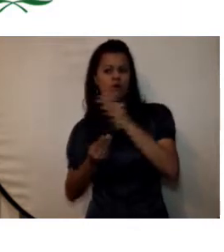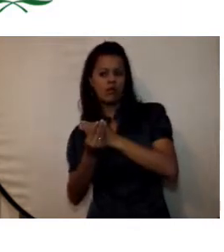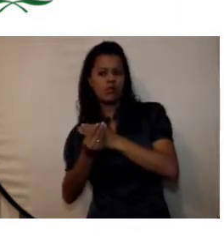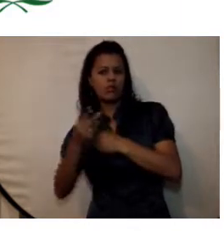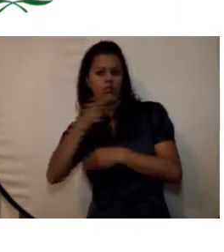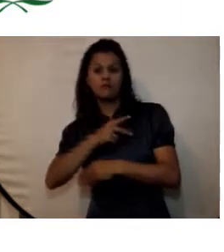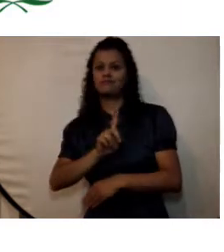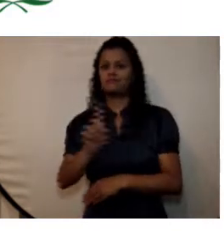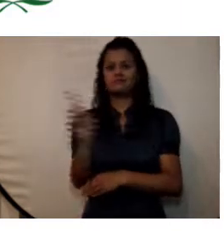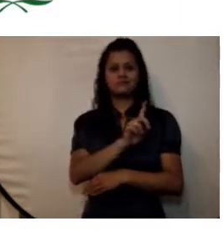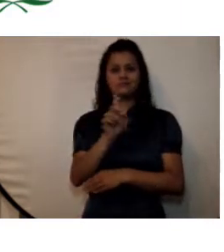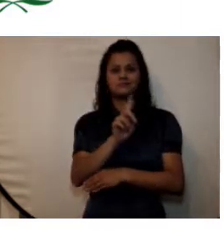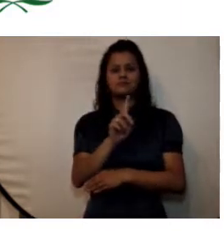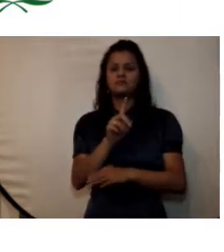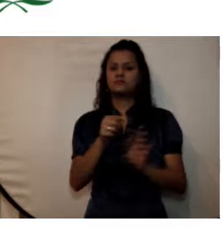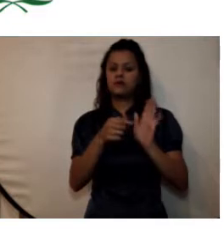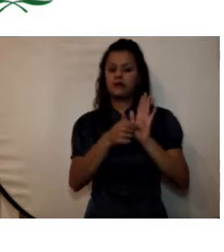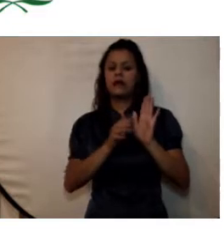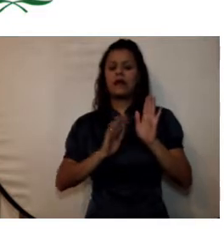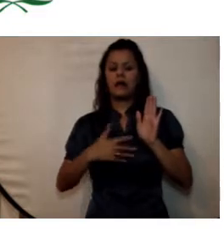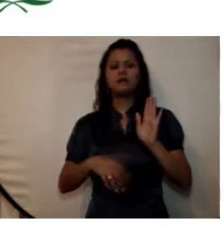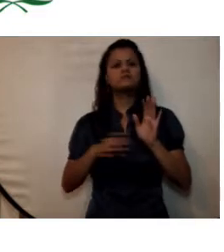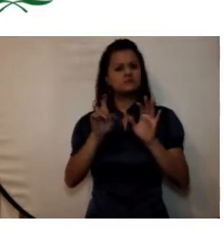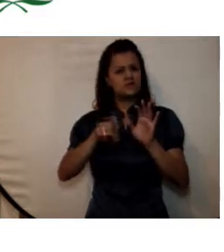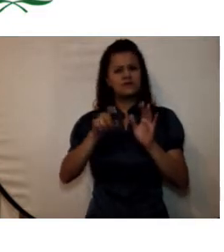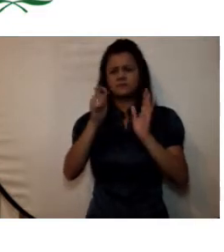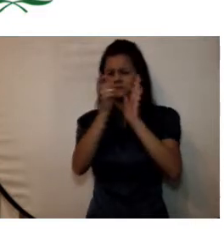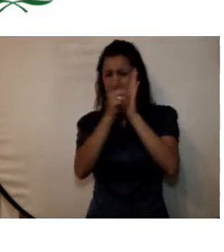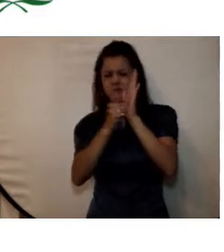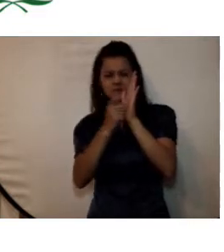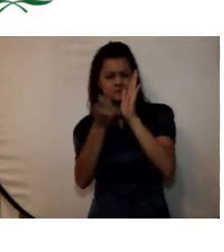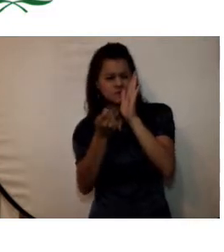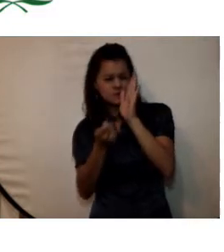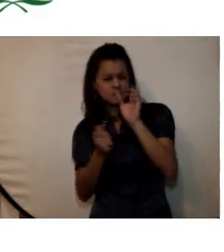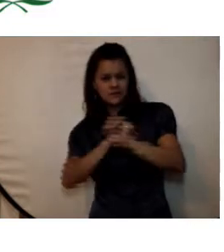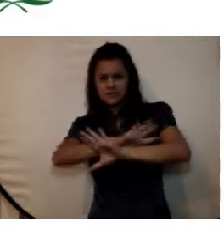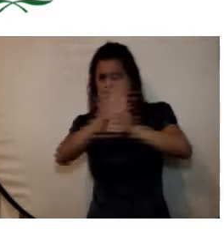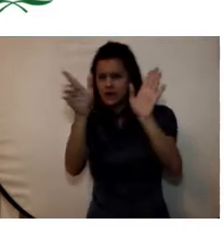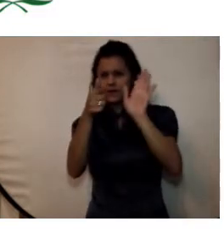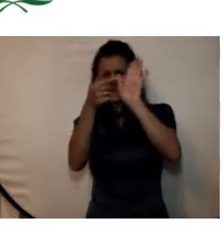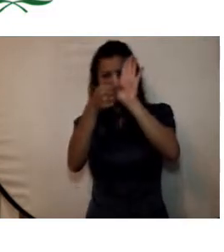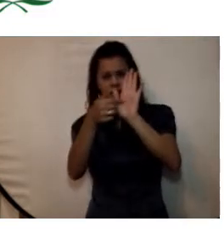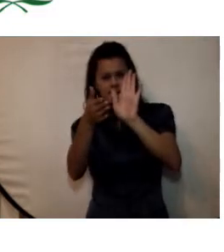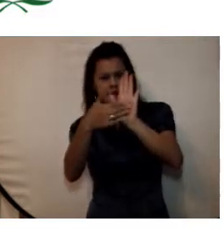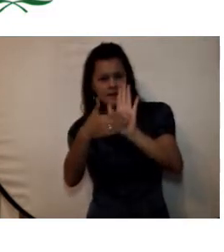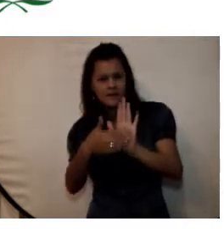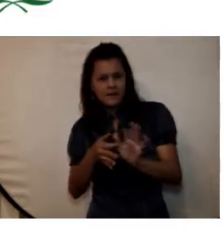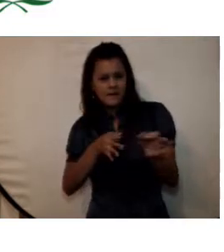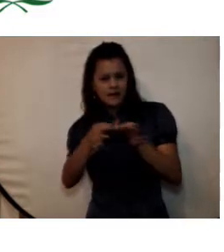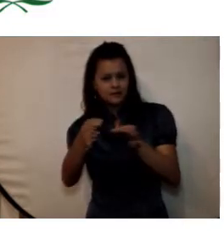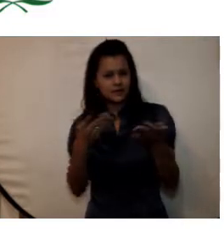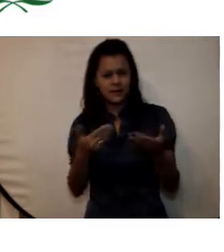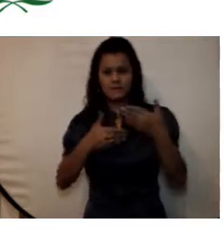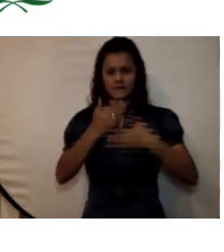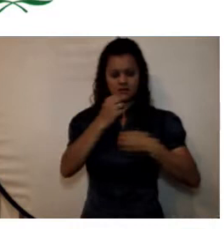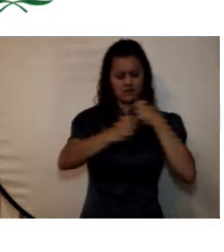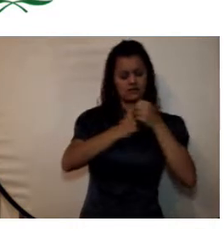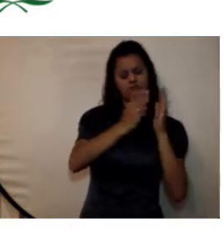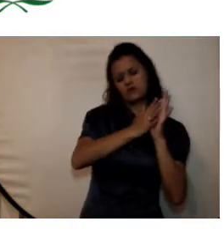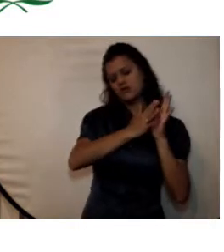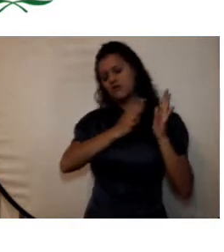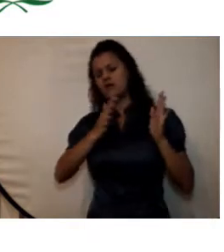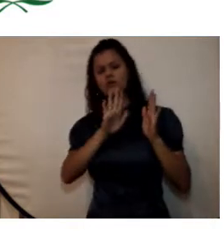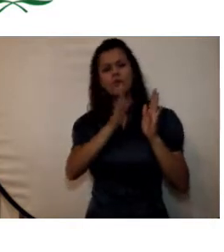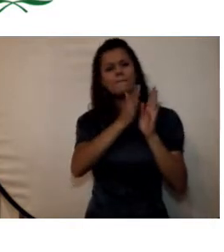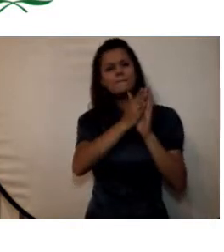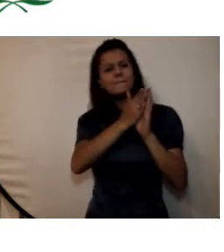eficiente atención al ciudadano con el conocimiento del marco legal vigente para cada componente del plan así como de lo propio de la